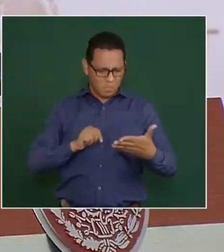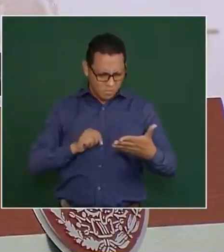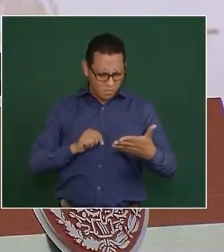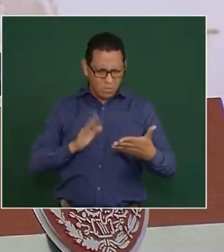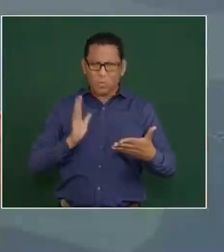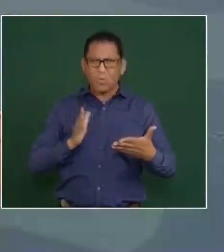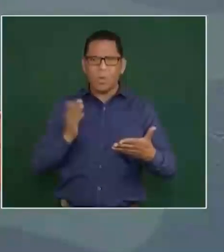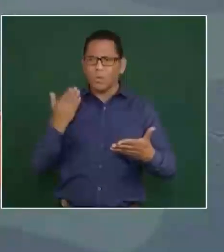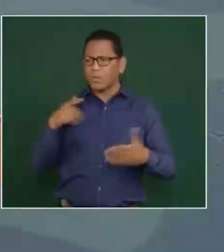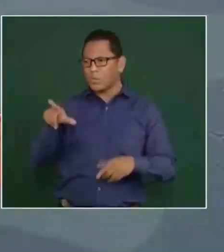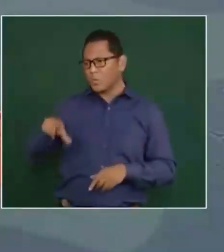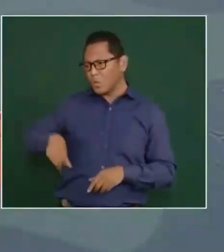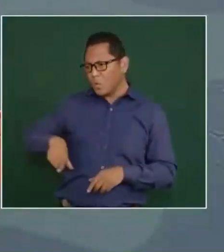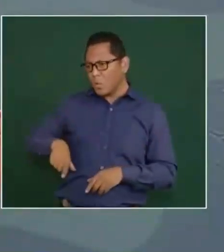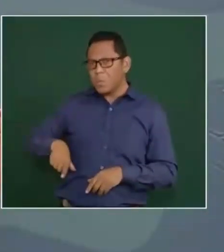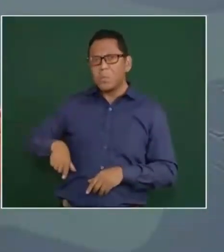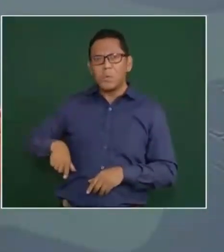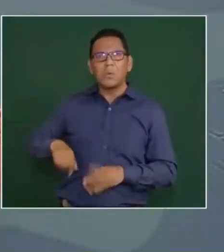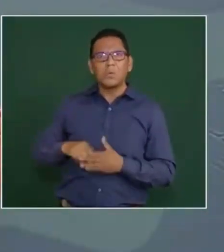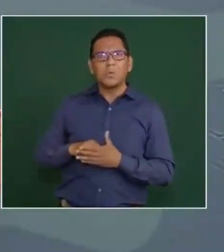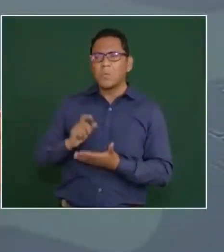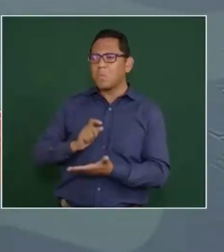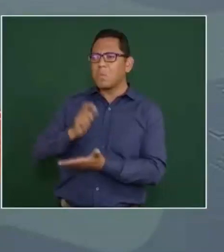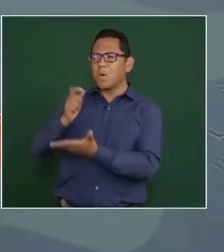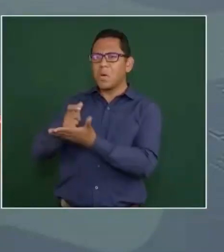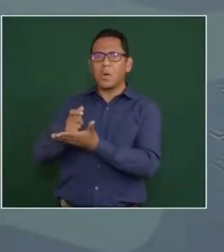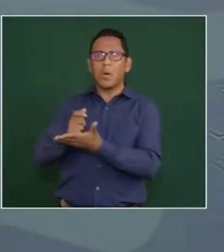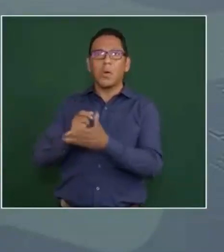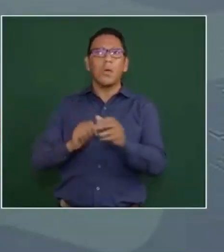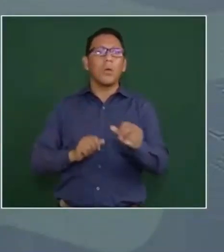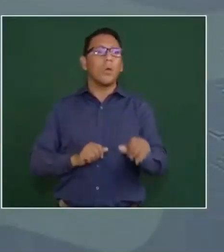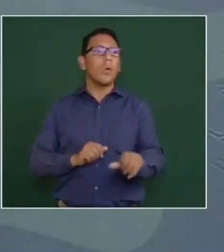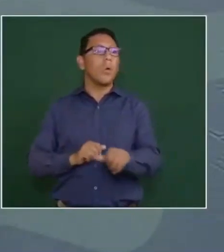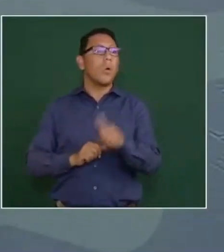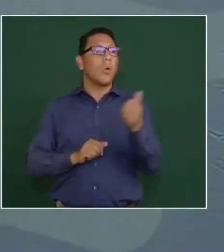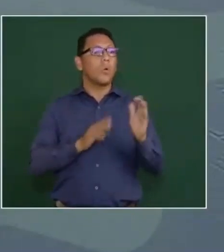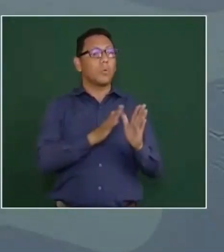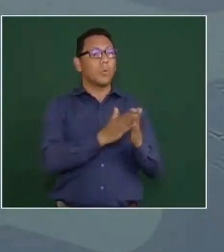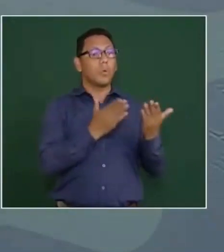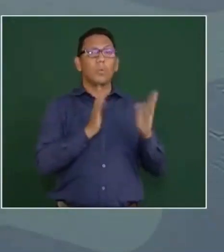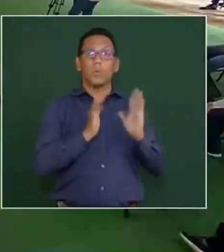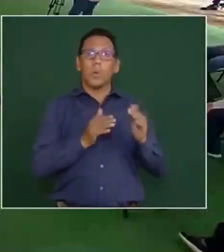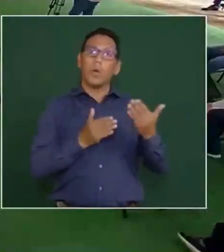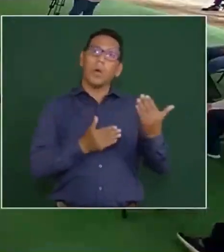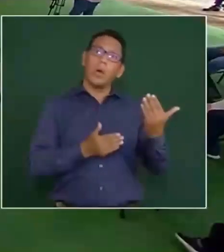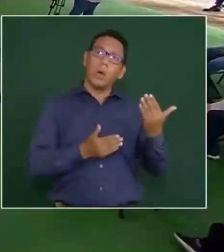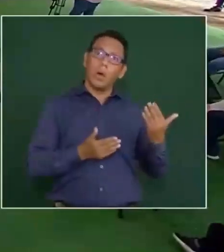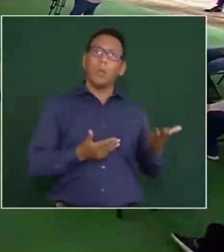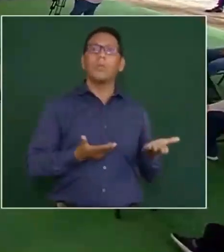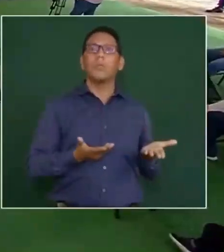resulta que es de otro libro que ya había escrito don Luis González.